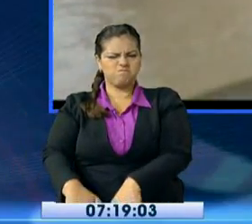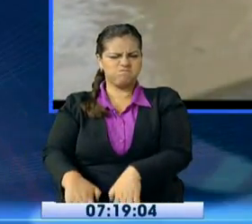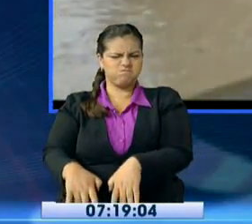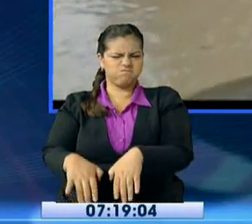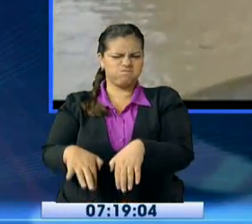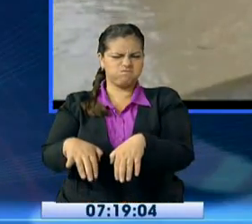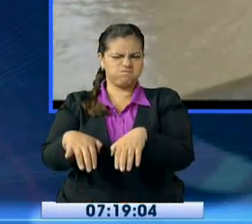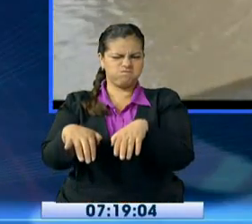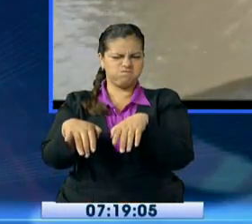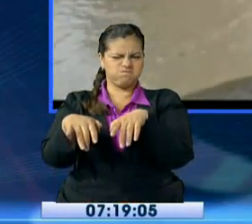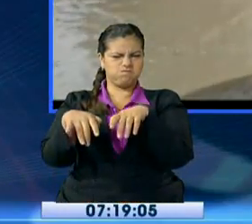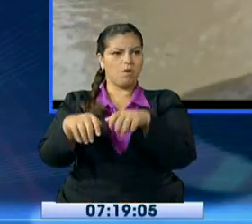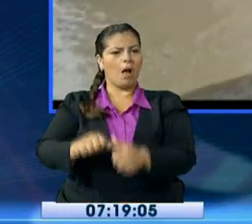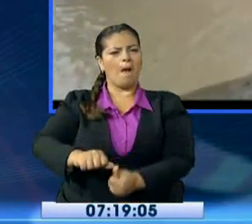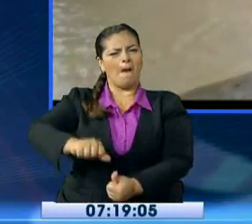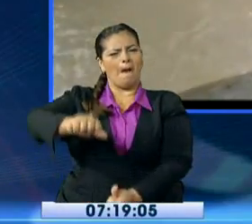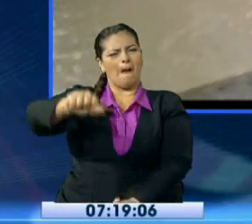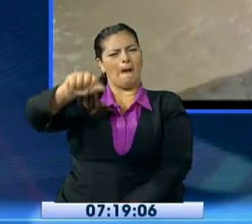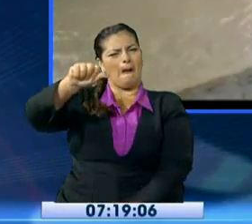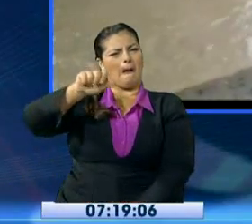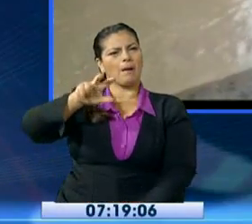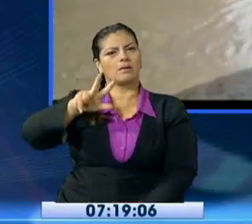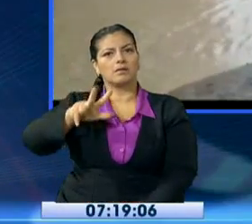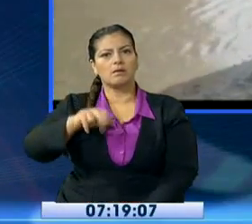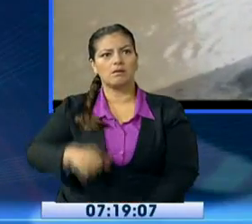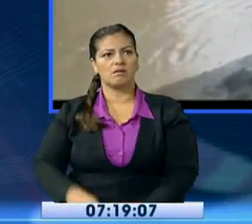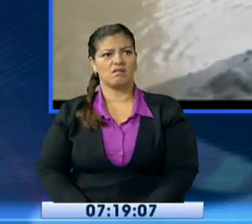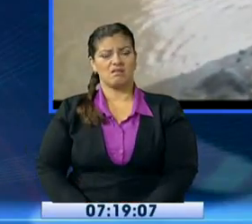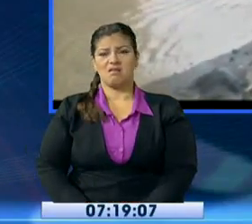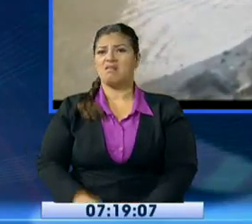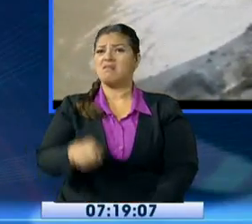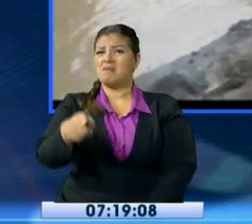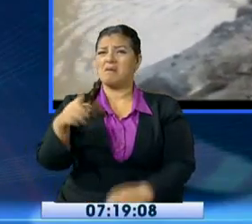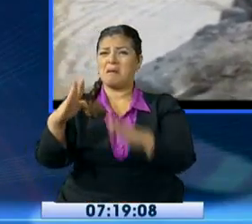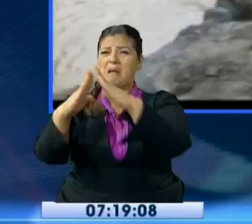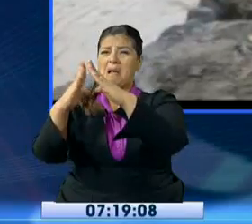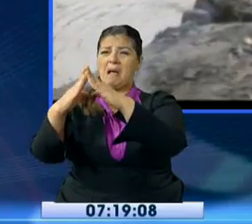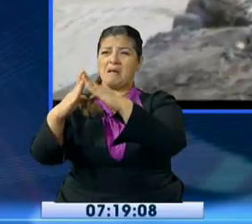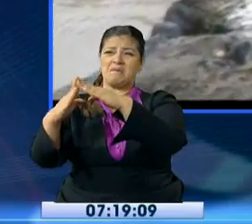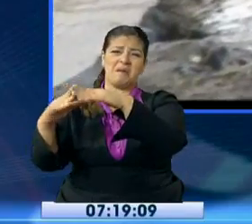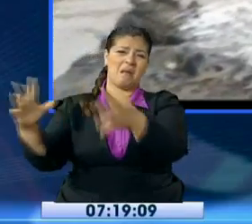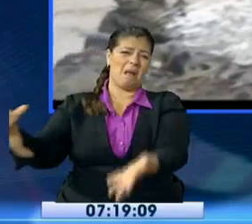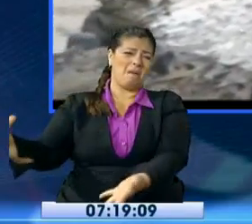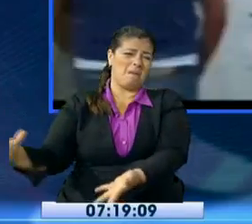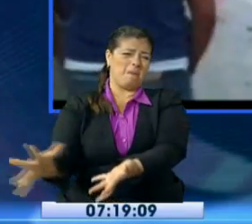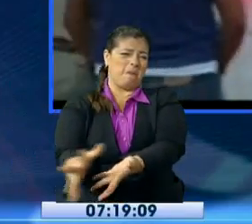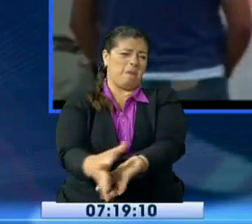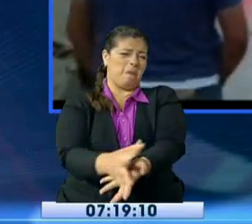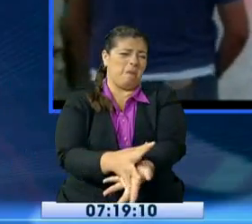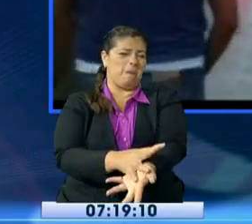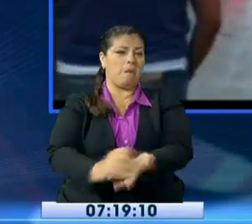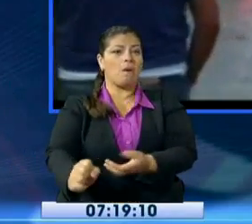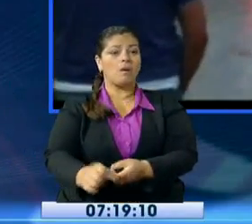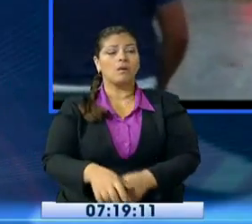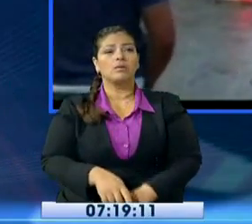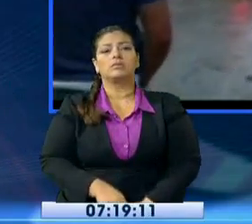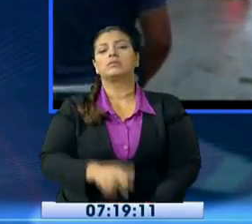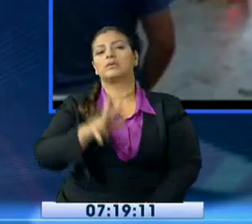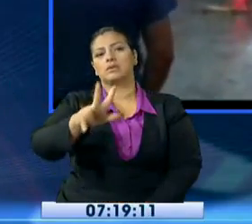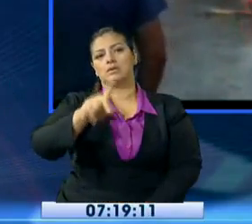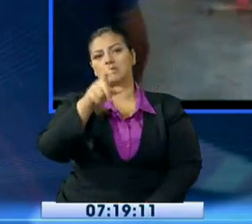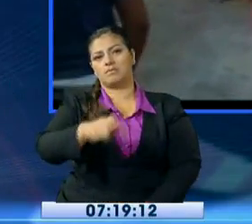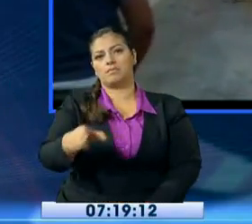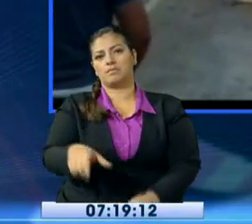llevándose a su paso casas, personas, y lamentablemente decir que hay alrededor de tres personas